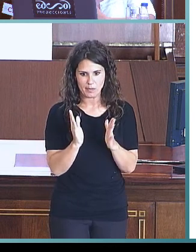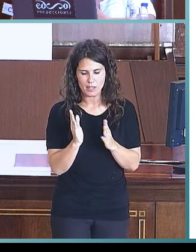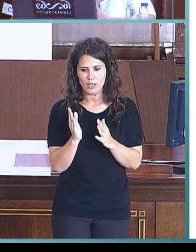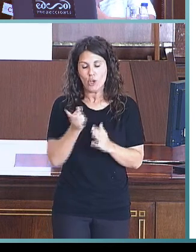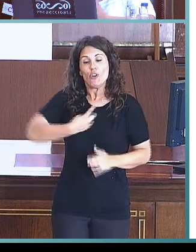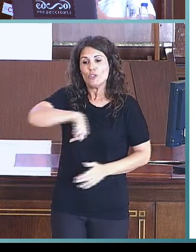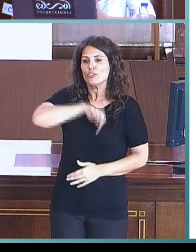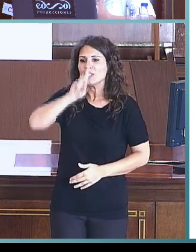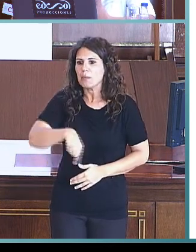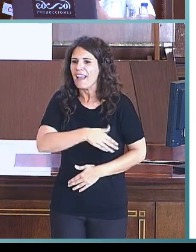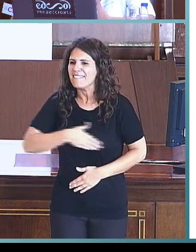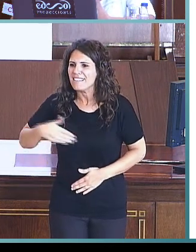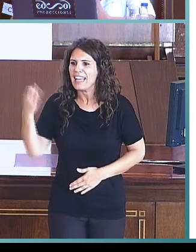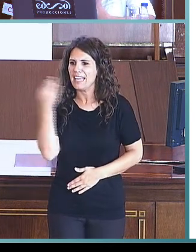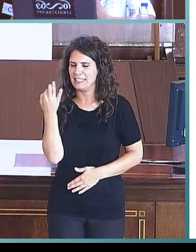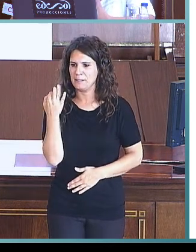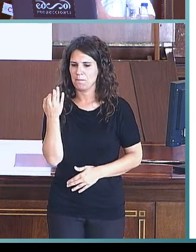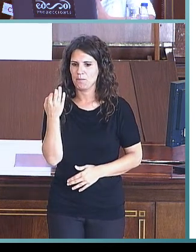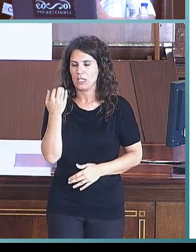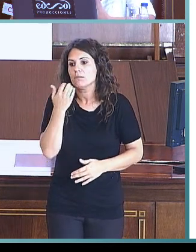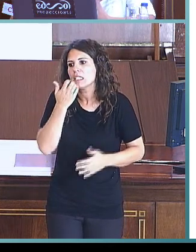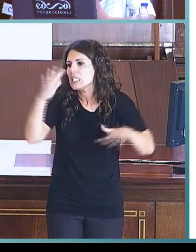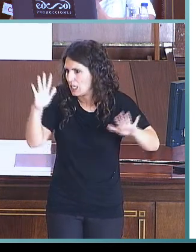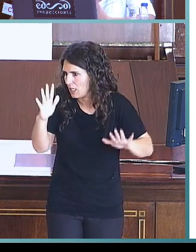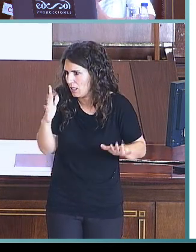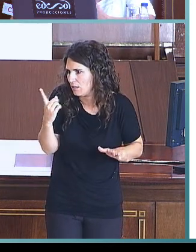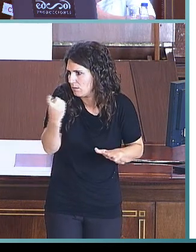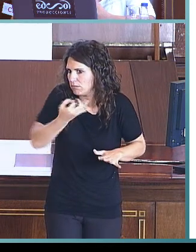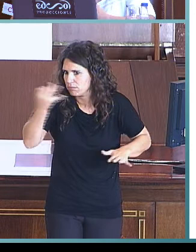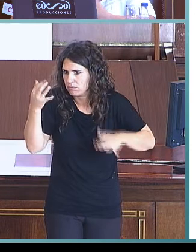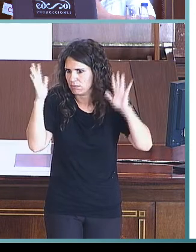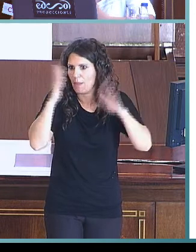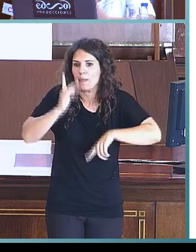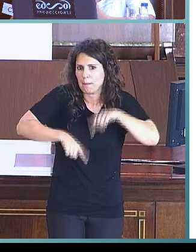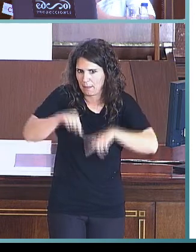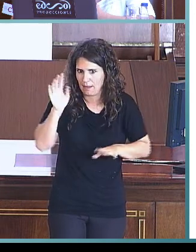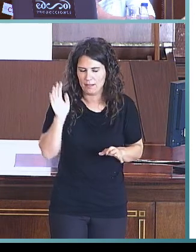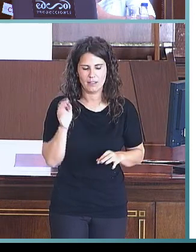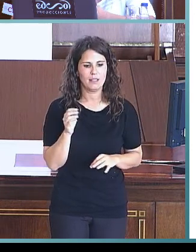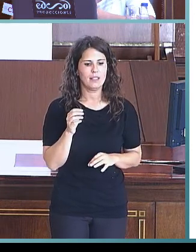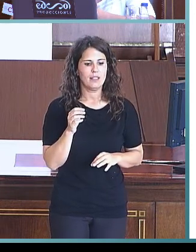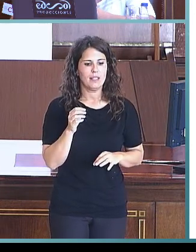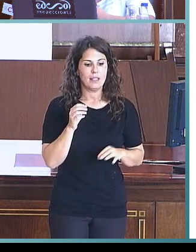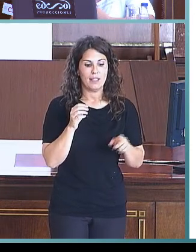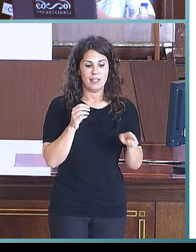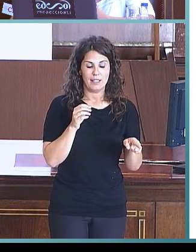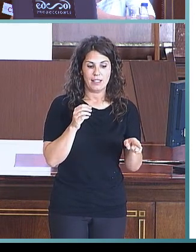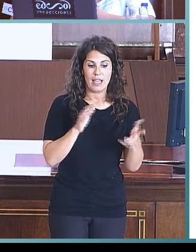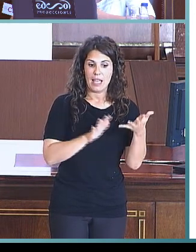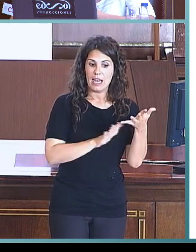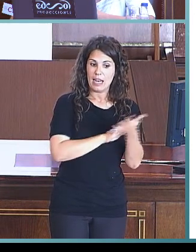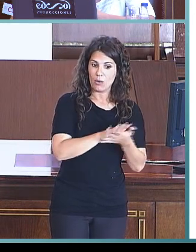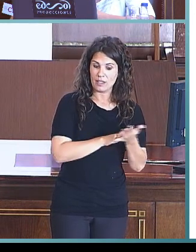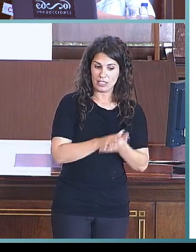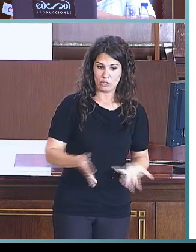o queríamos también comparar, en su caso, si es que las había las posibles diferencias en la adquisición de la lengua de signos